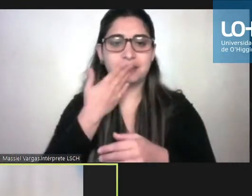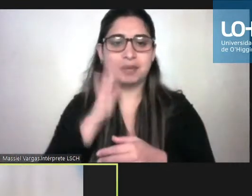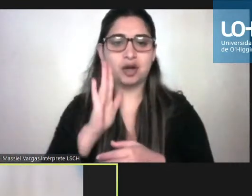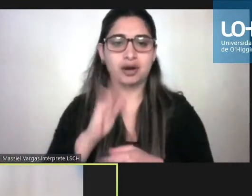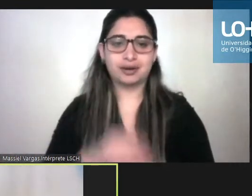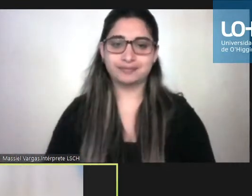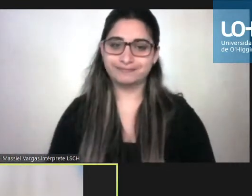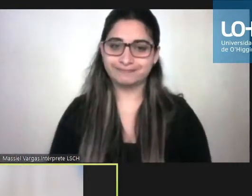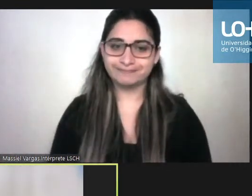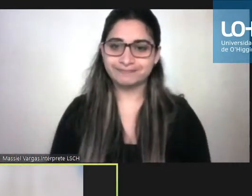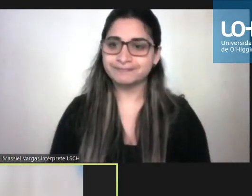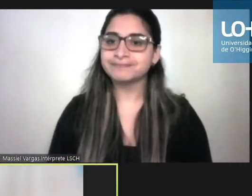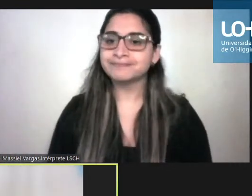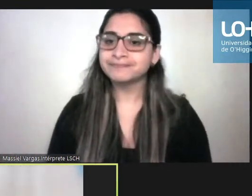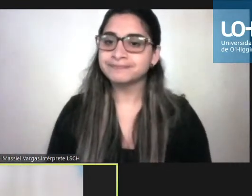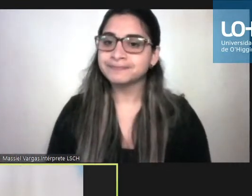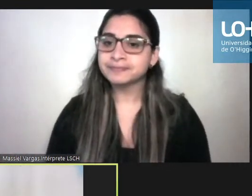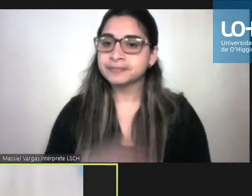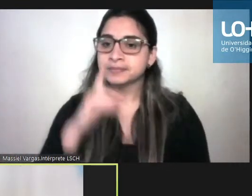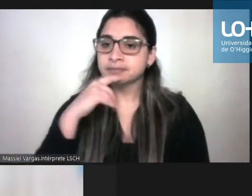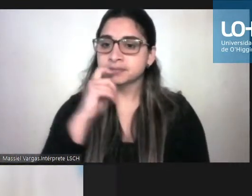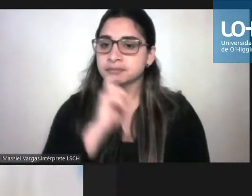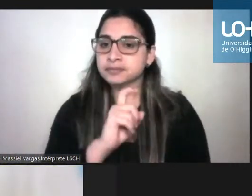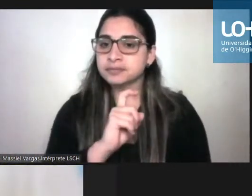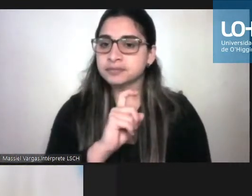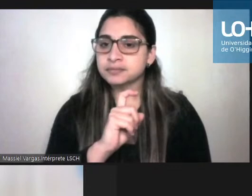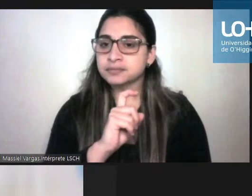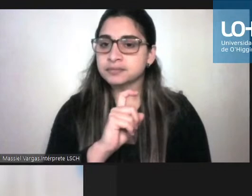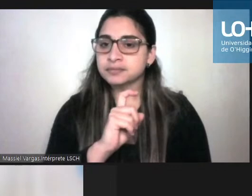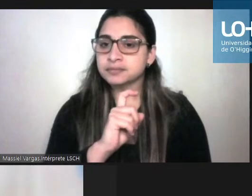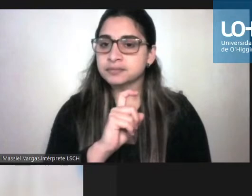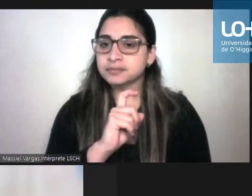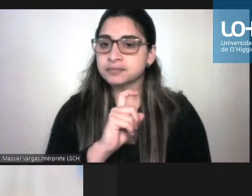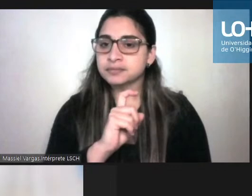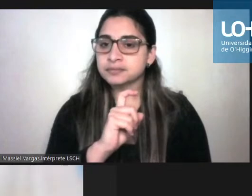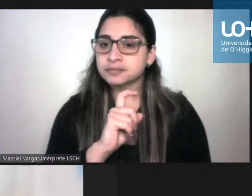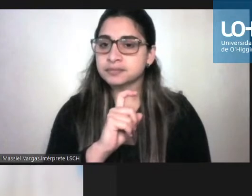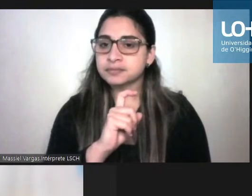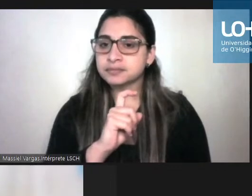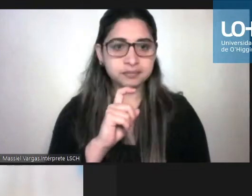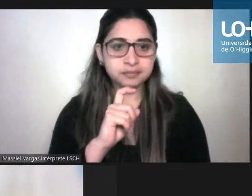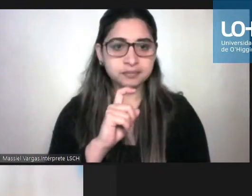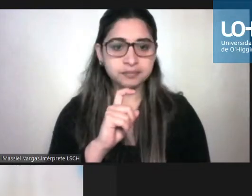ahí parece que preguntaron a ver estamos viendo